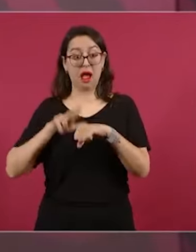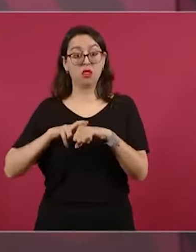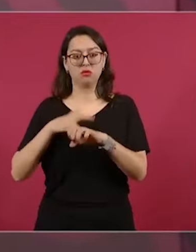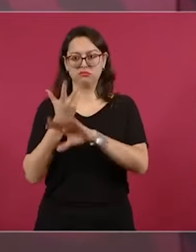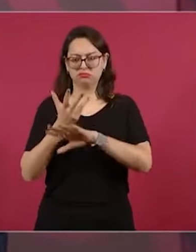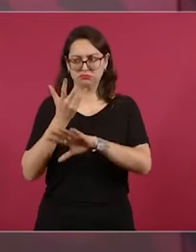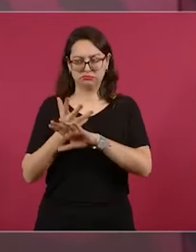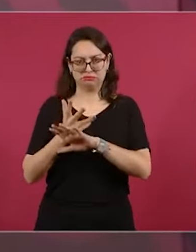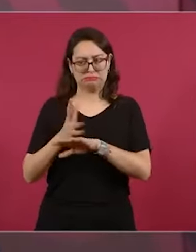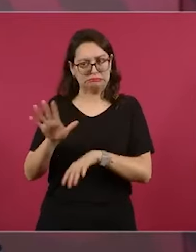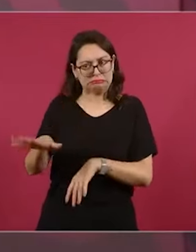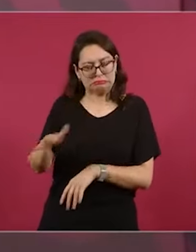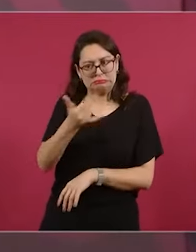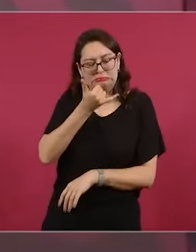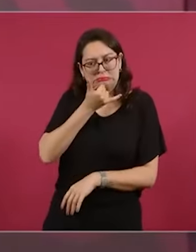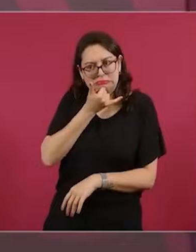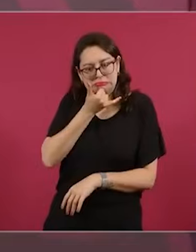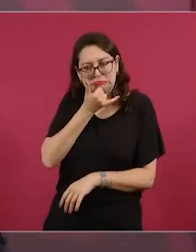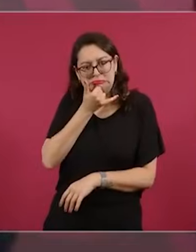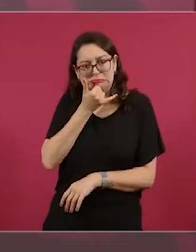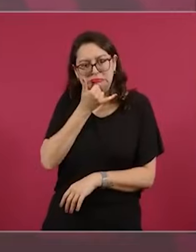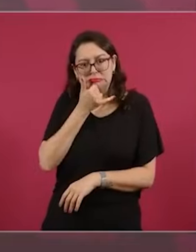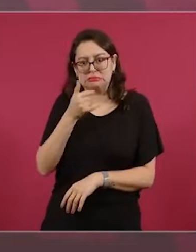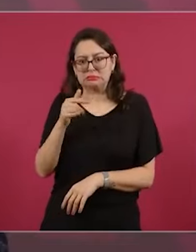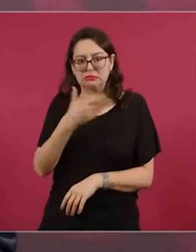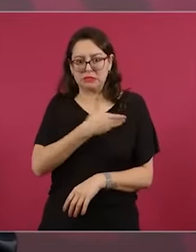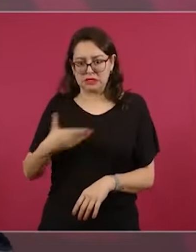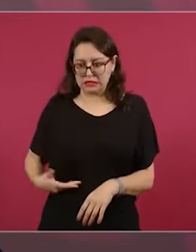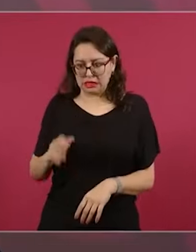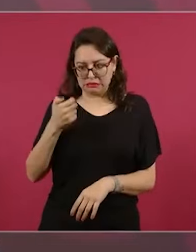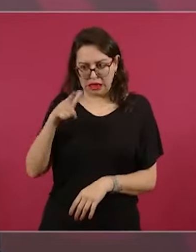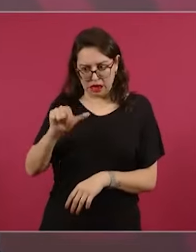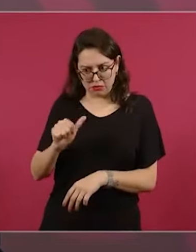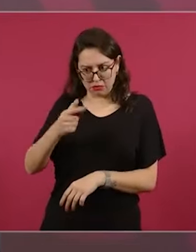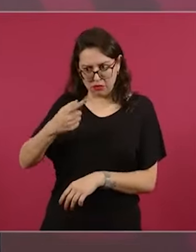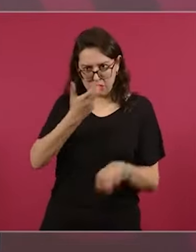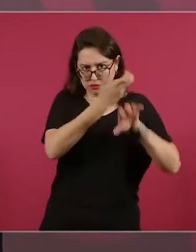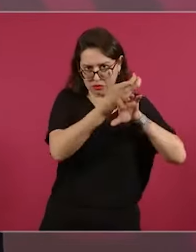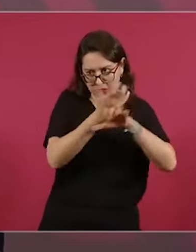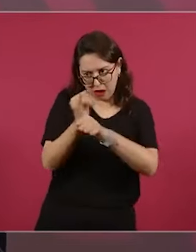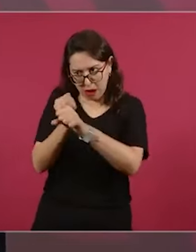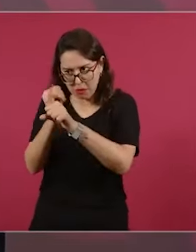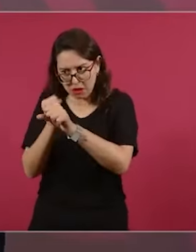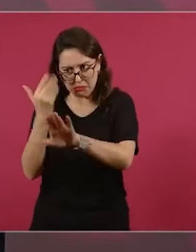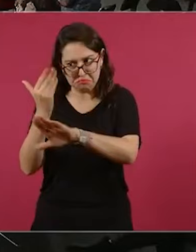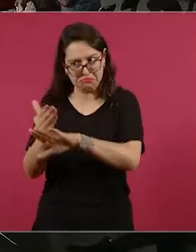en contra de nosotros, nada más que ya nos pasaron a…